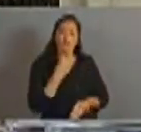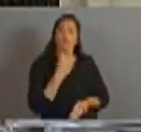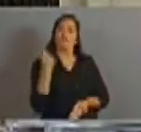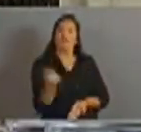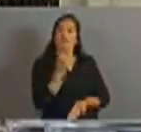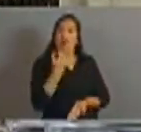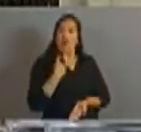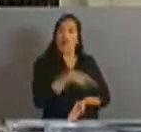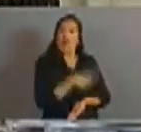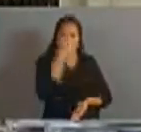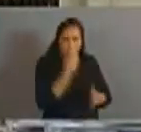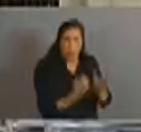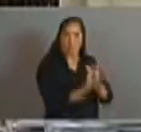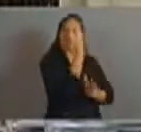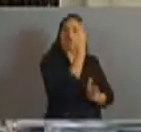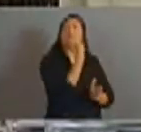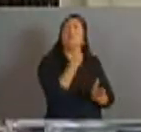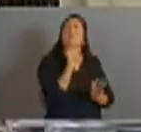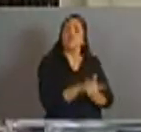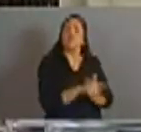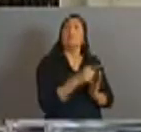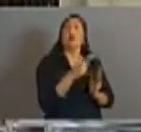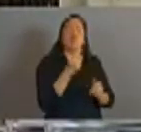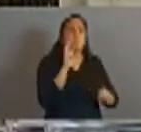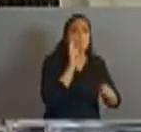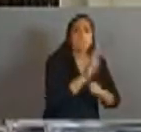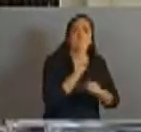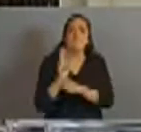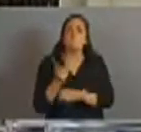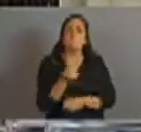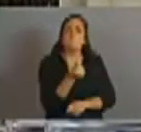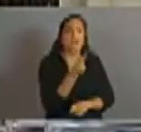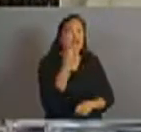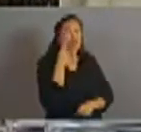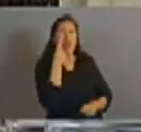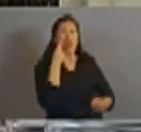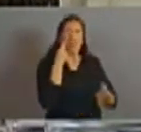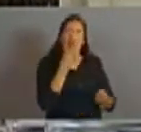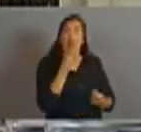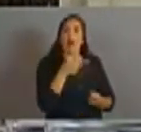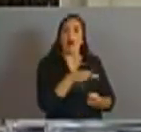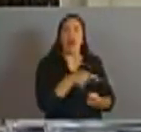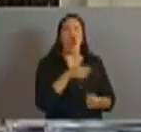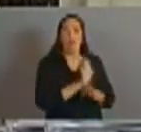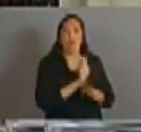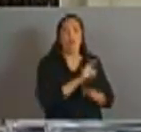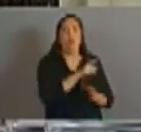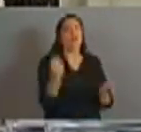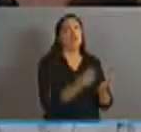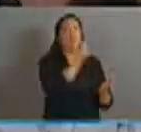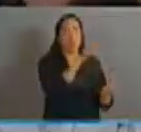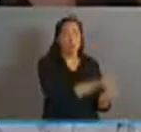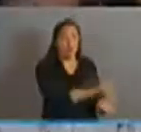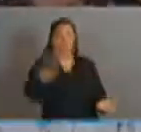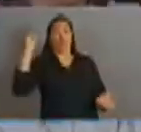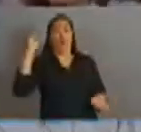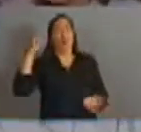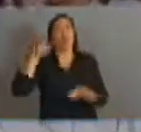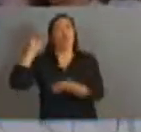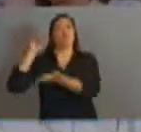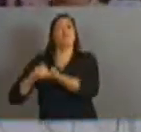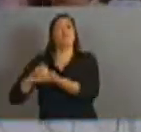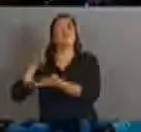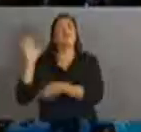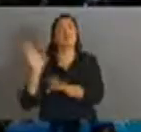de la Argentina es una medida que facilita el acceso a los alimentos. El boletín. Gracias.